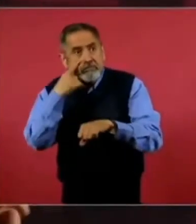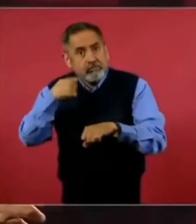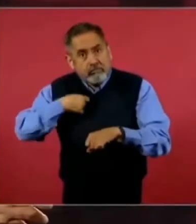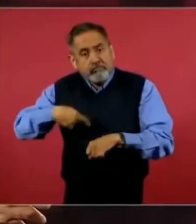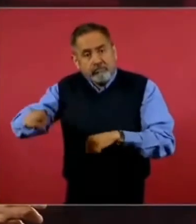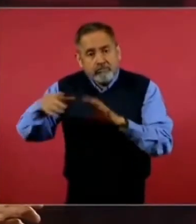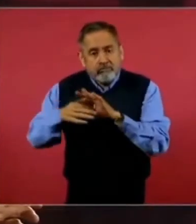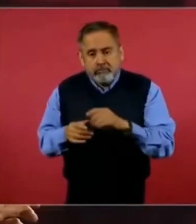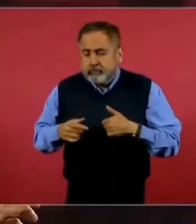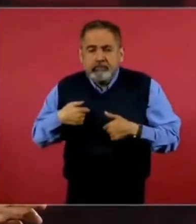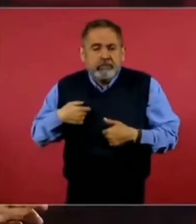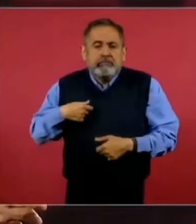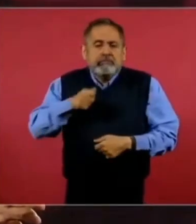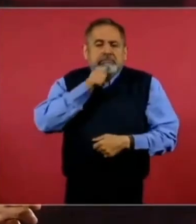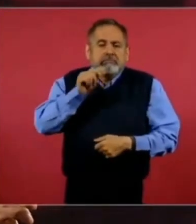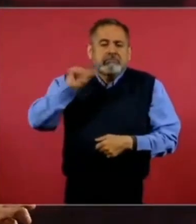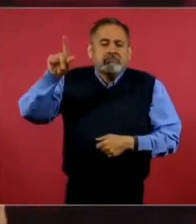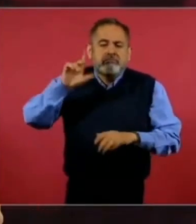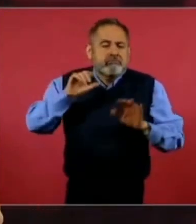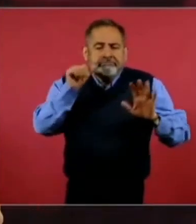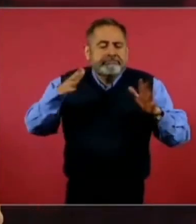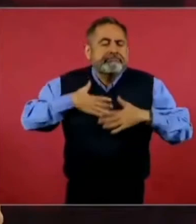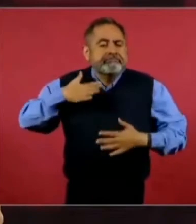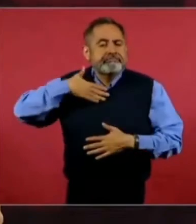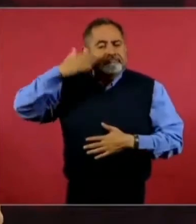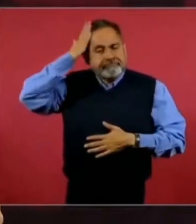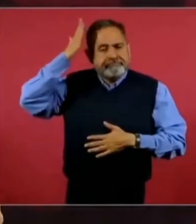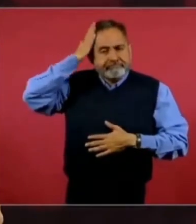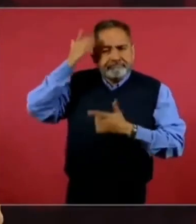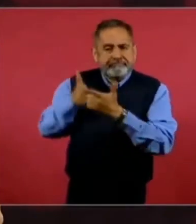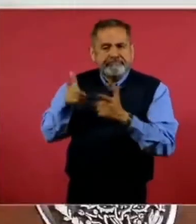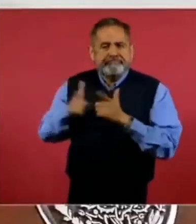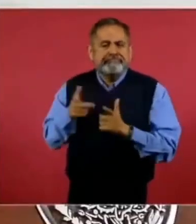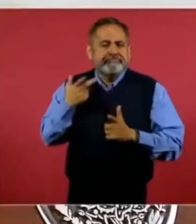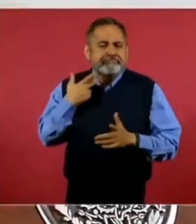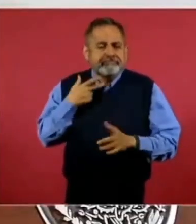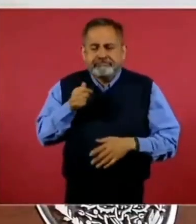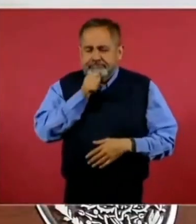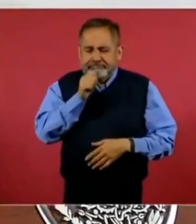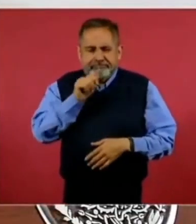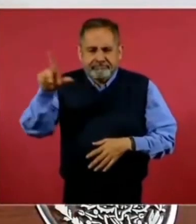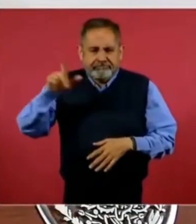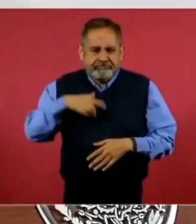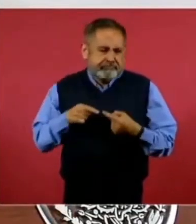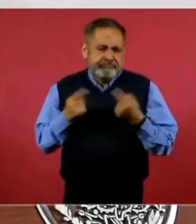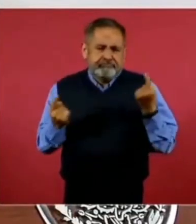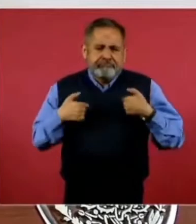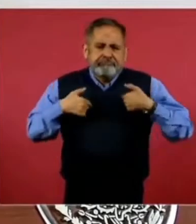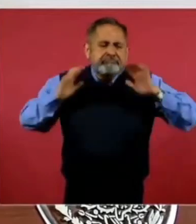Yo no era autoridad, yo era dirigente de la oposición,